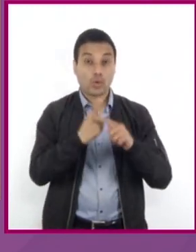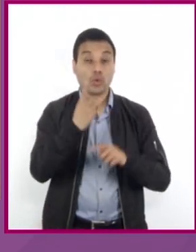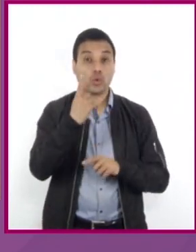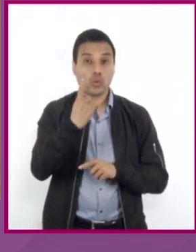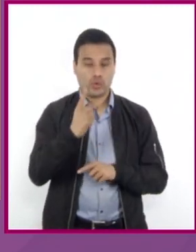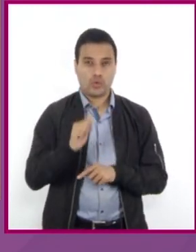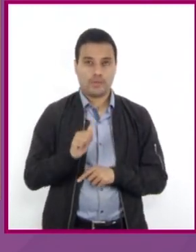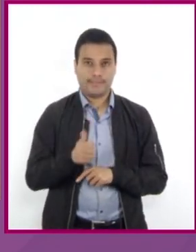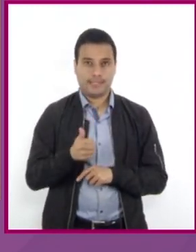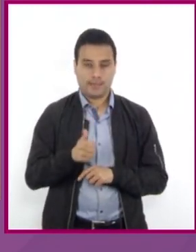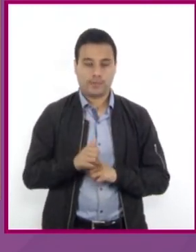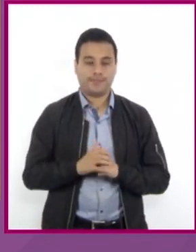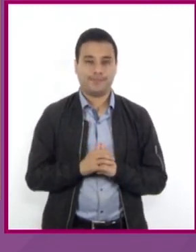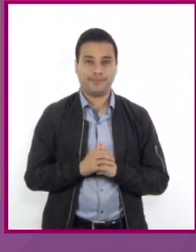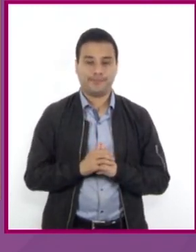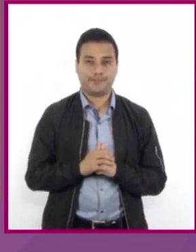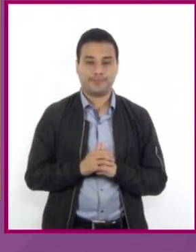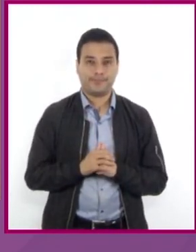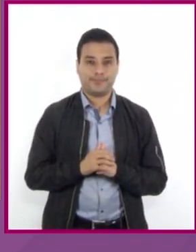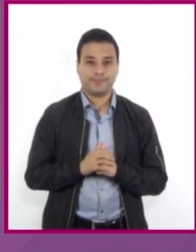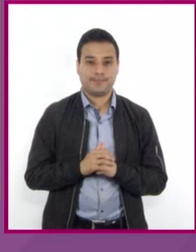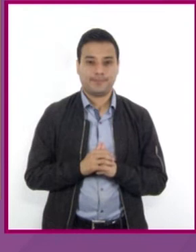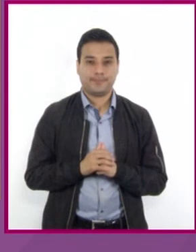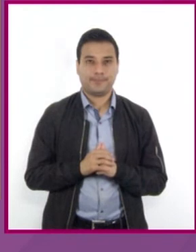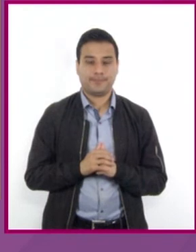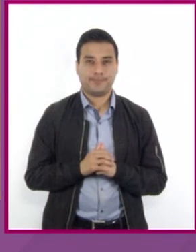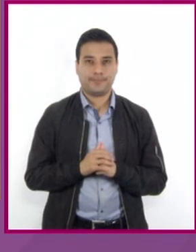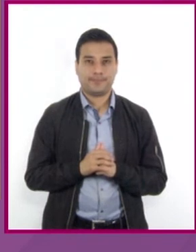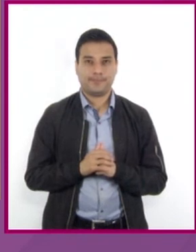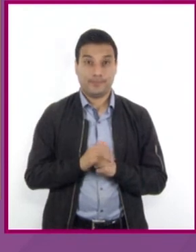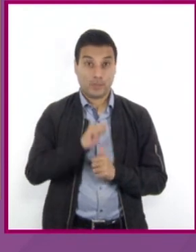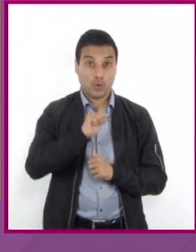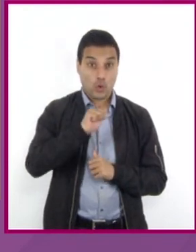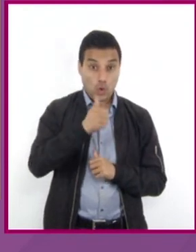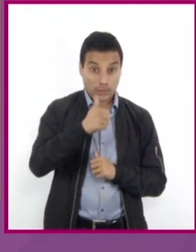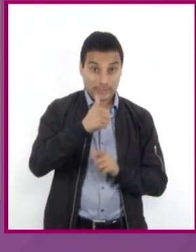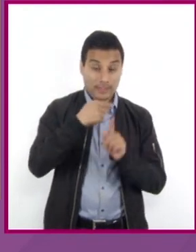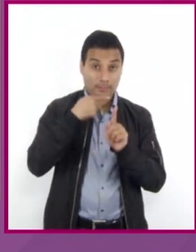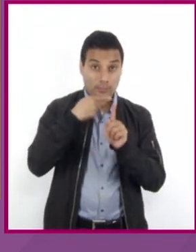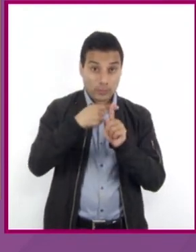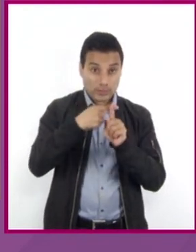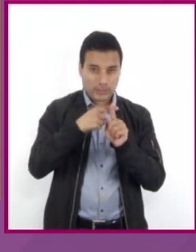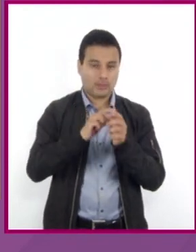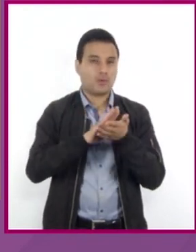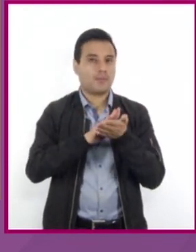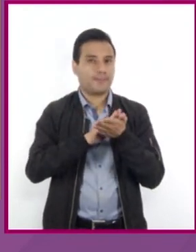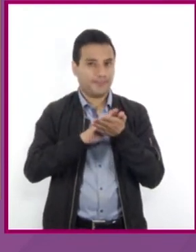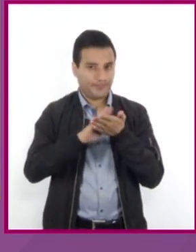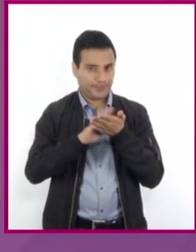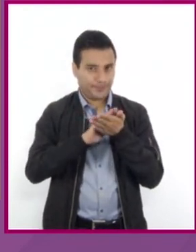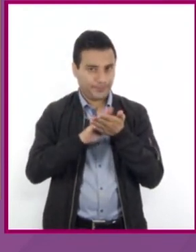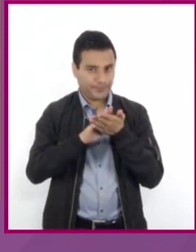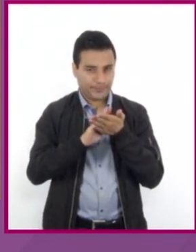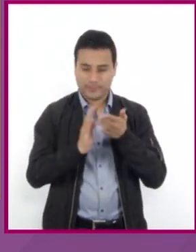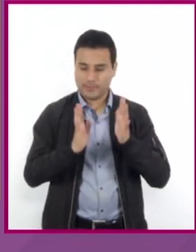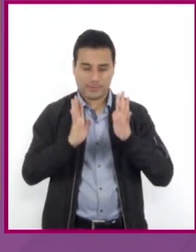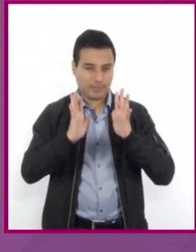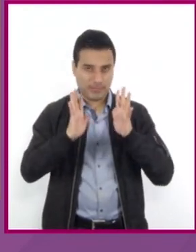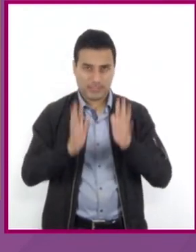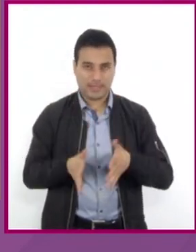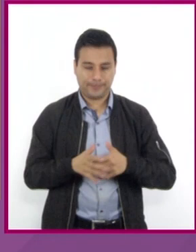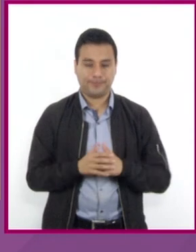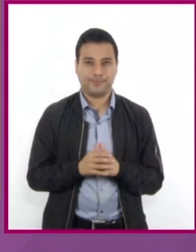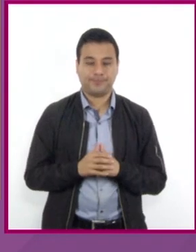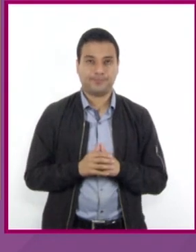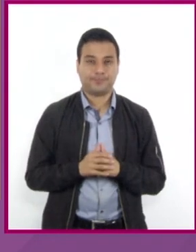de la ecuación cancelando el 11 positivo que está multiplicando con el 11 positivo que está